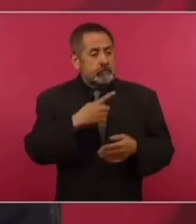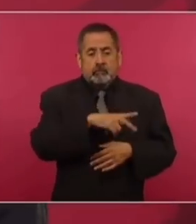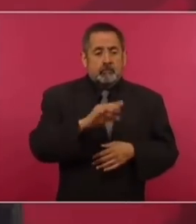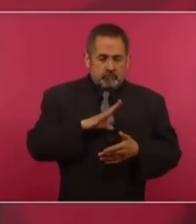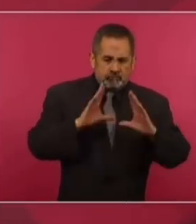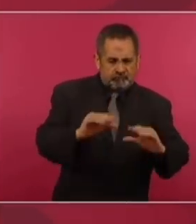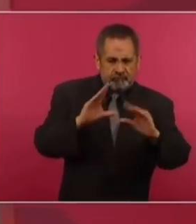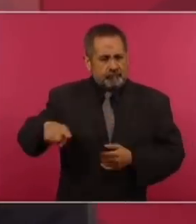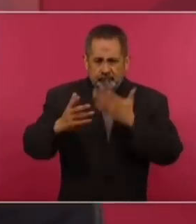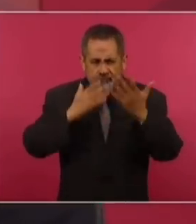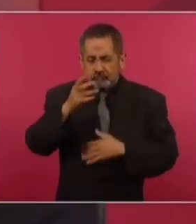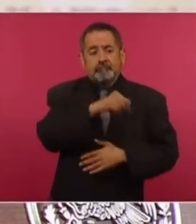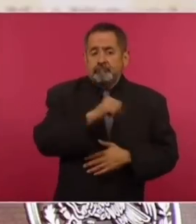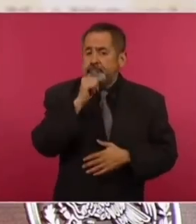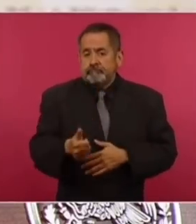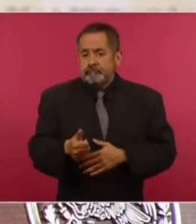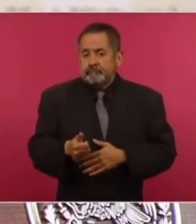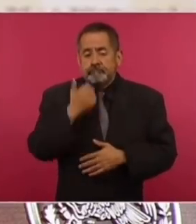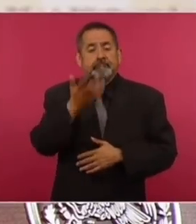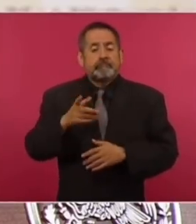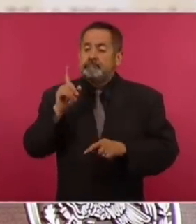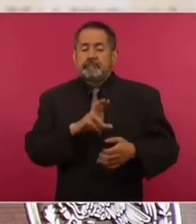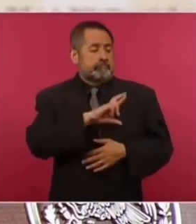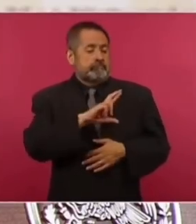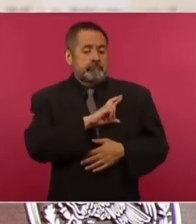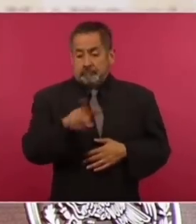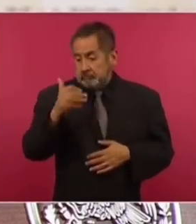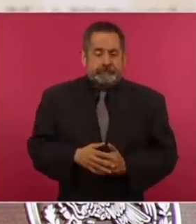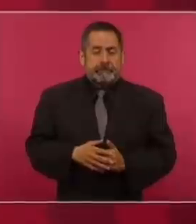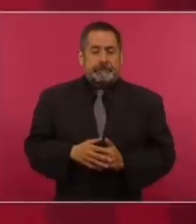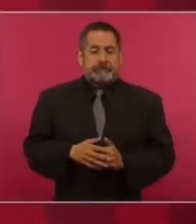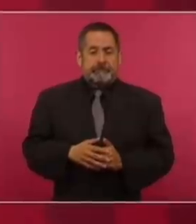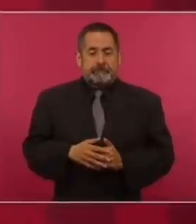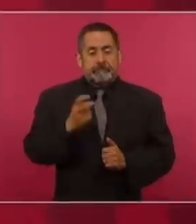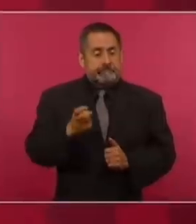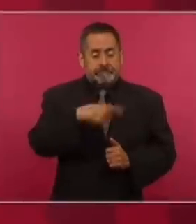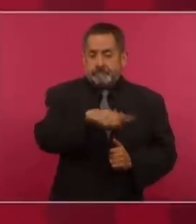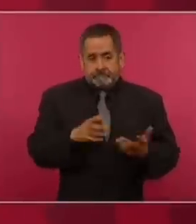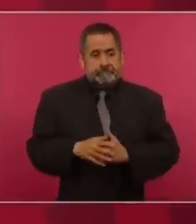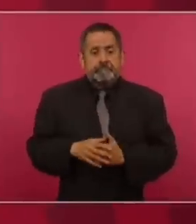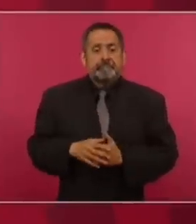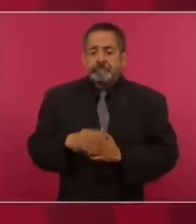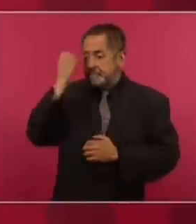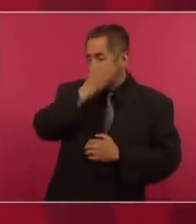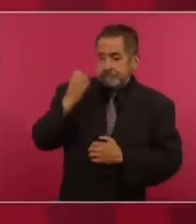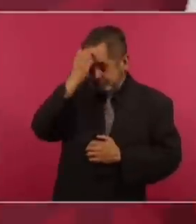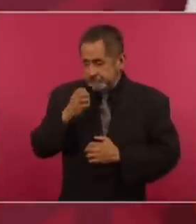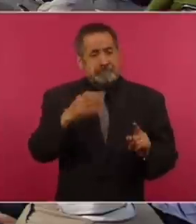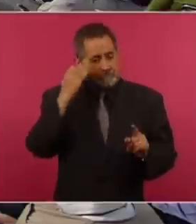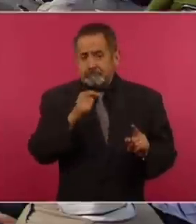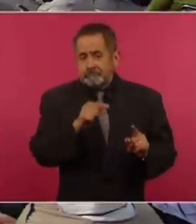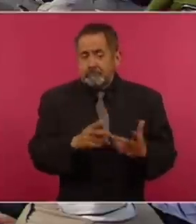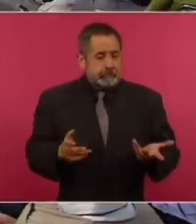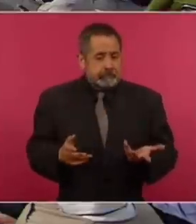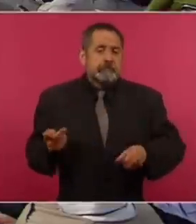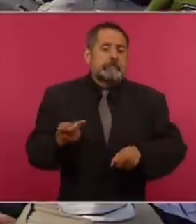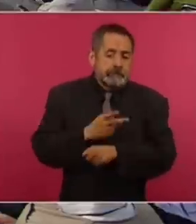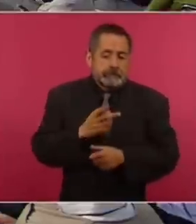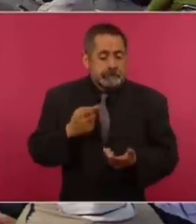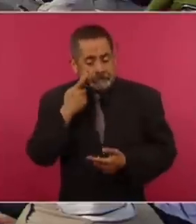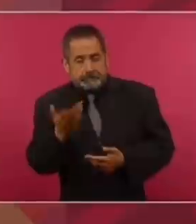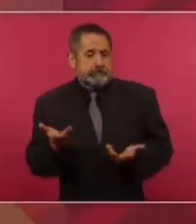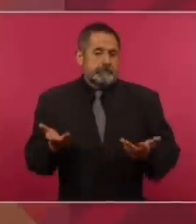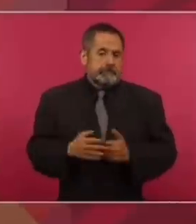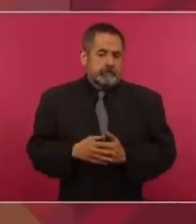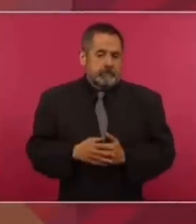invertir en la educación pública y quería privatizar la educación. Y por eso inventaron los exámenes de admisión. ¿Cuál es el resultado?